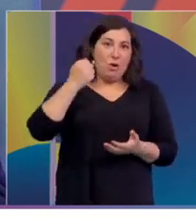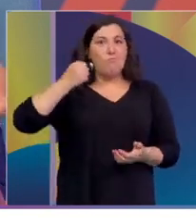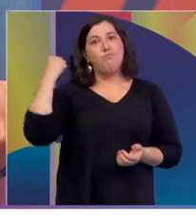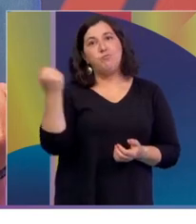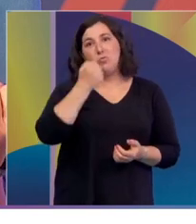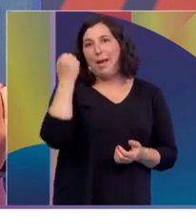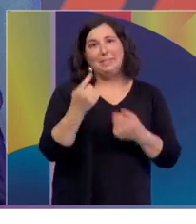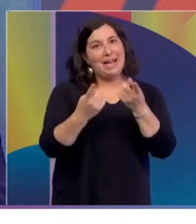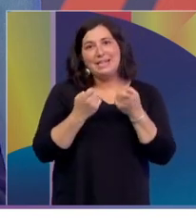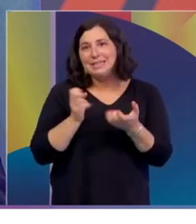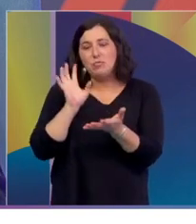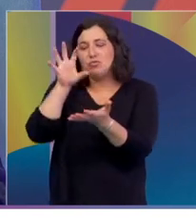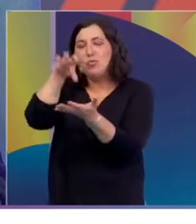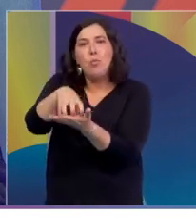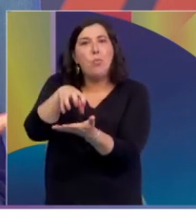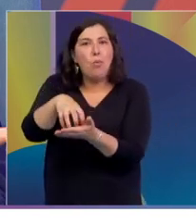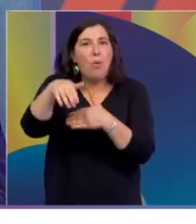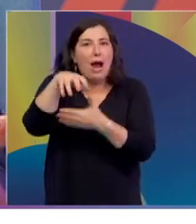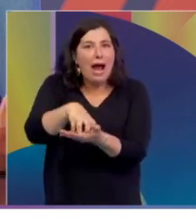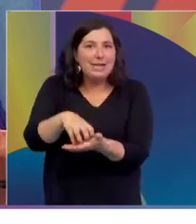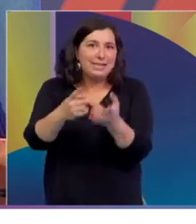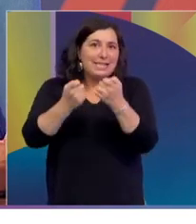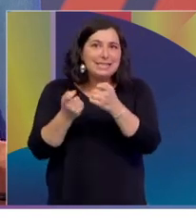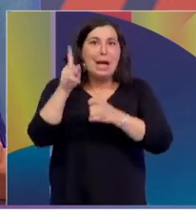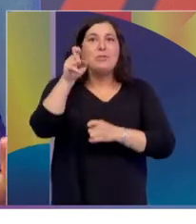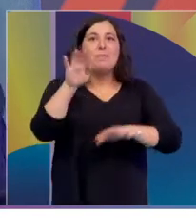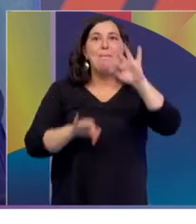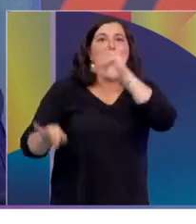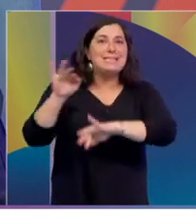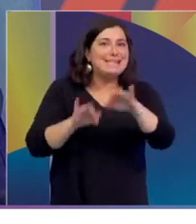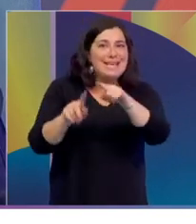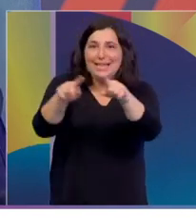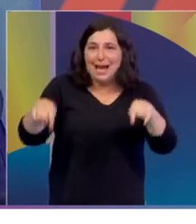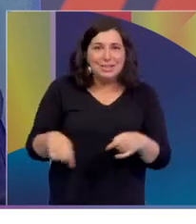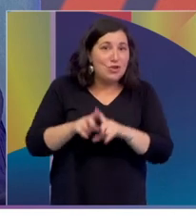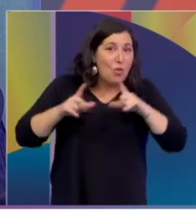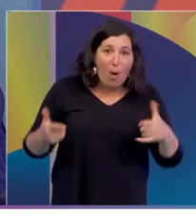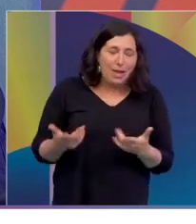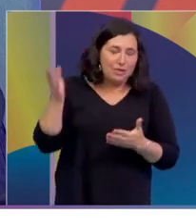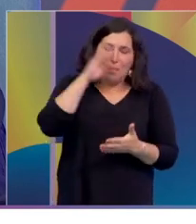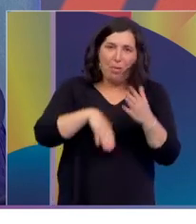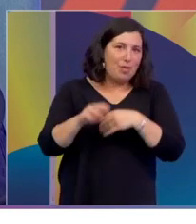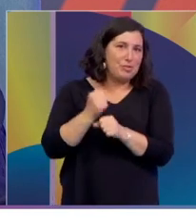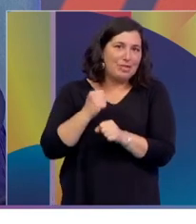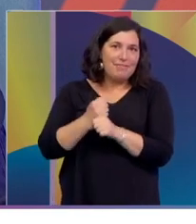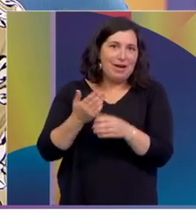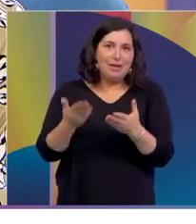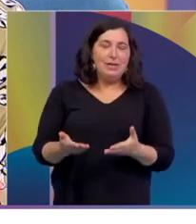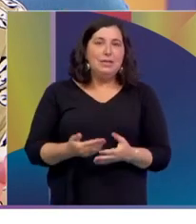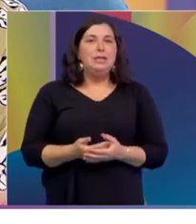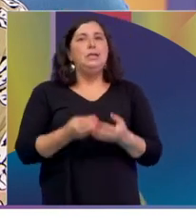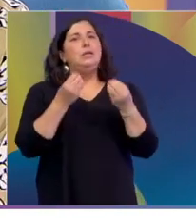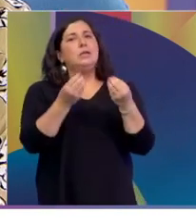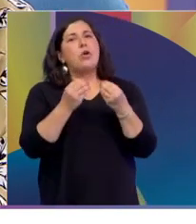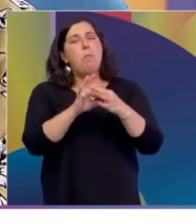nosotros necesitamos espacios, necesitamos piscinas, porque si no tenemos piscinas, no podemos trabajar. ¿Y cuál es el vínculo con el